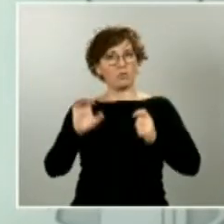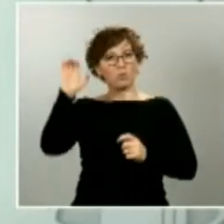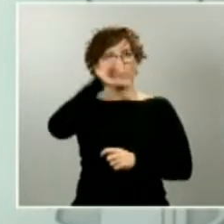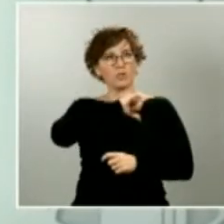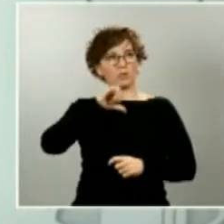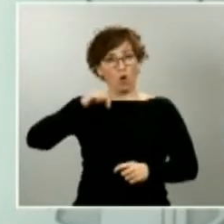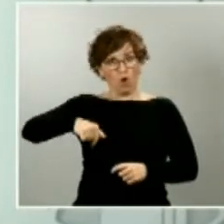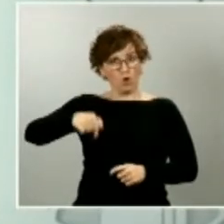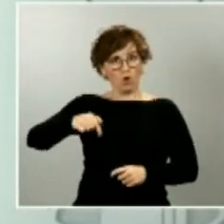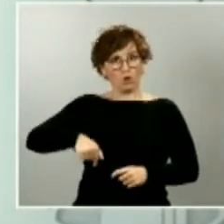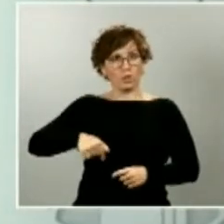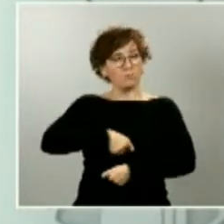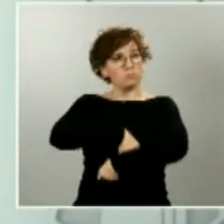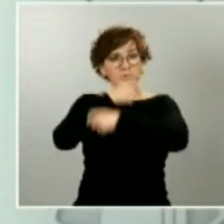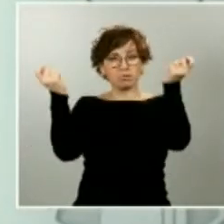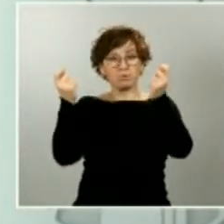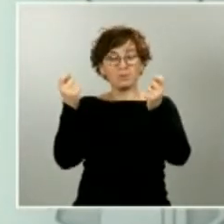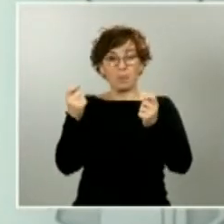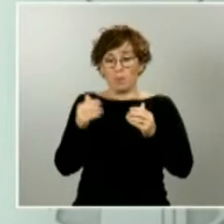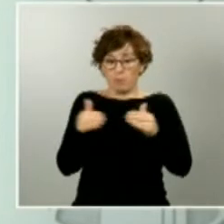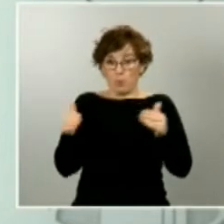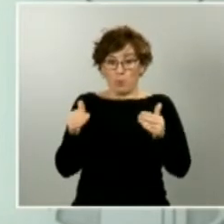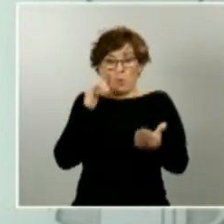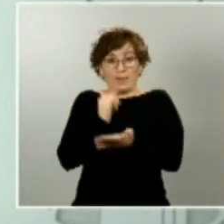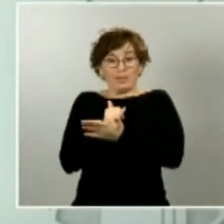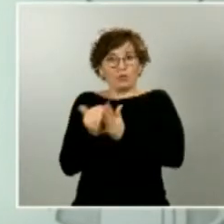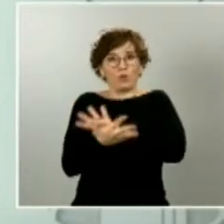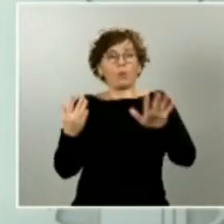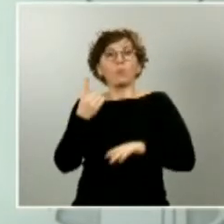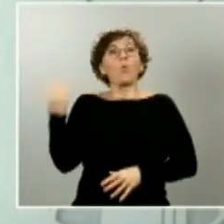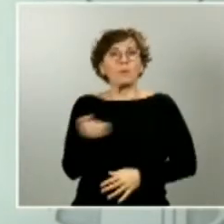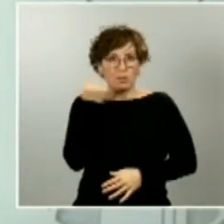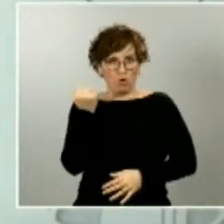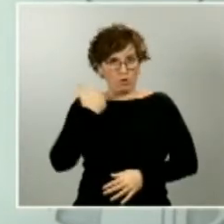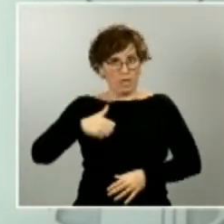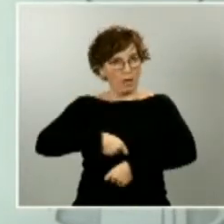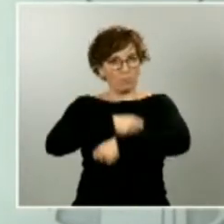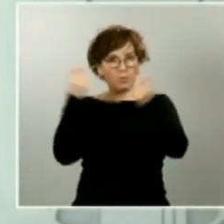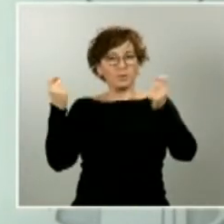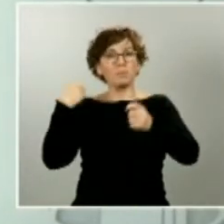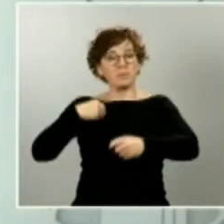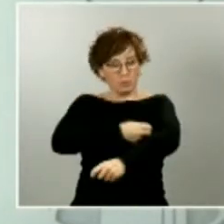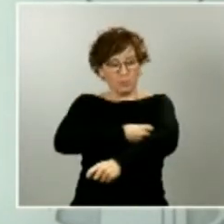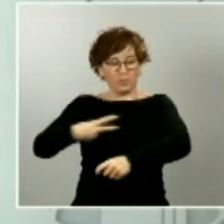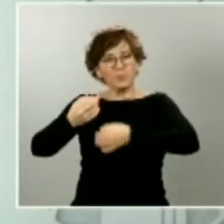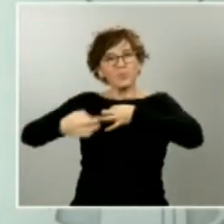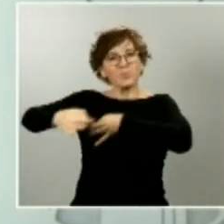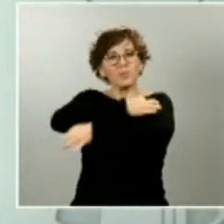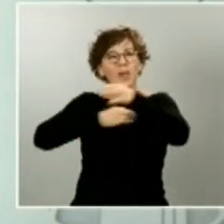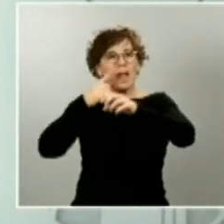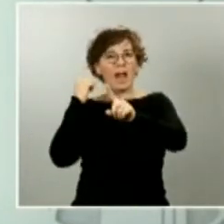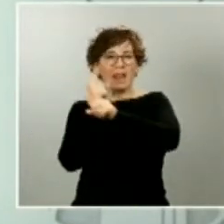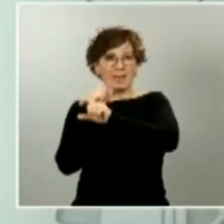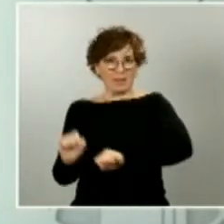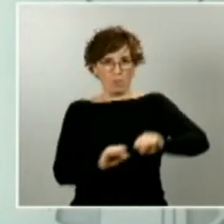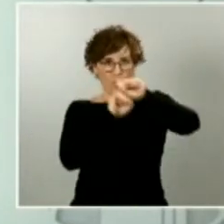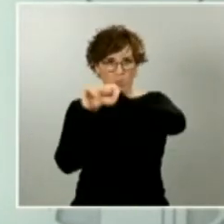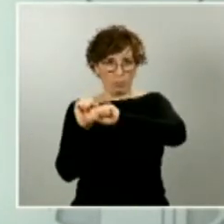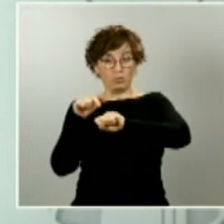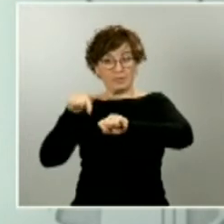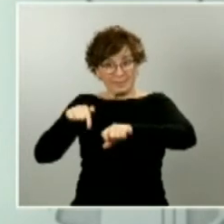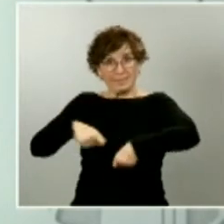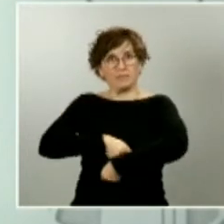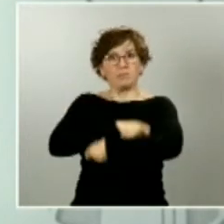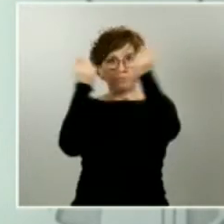millón de estos primeros test de diagnóstico rápido, son test de anticuerpos que insisto van a ser recibidos por las comunidades autónomas